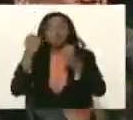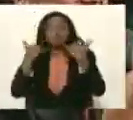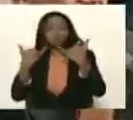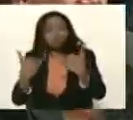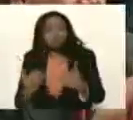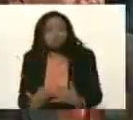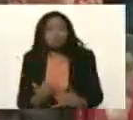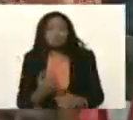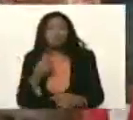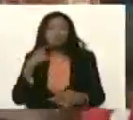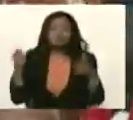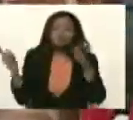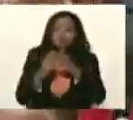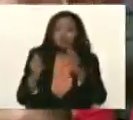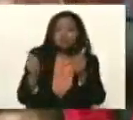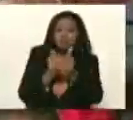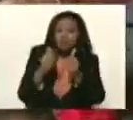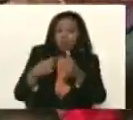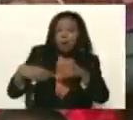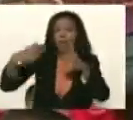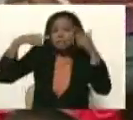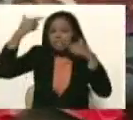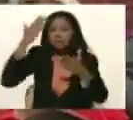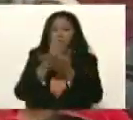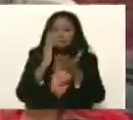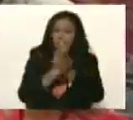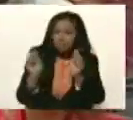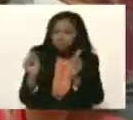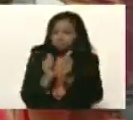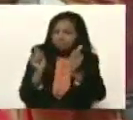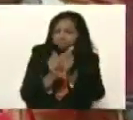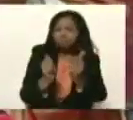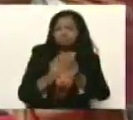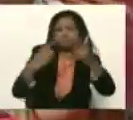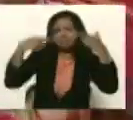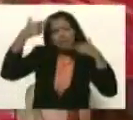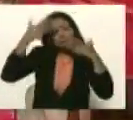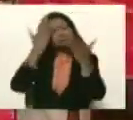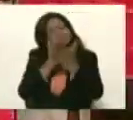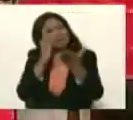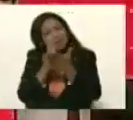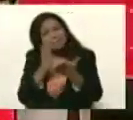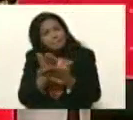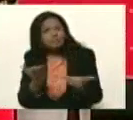yo estuve al lado, del comandante Chávez, siempre, siempre,